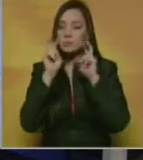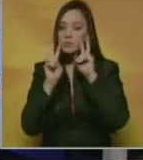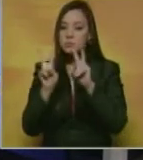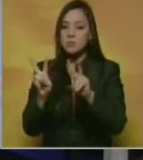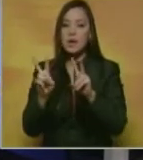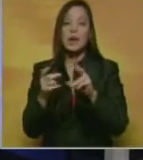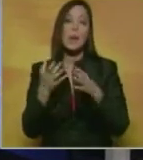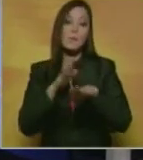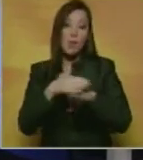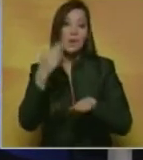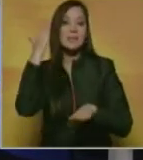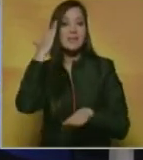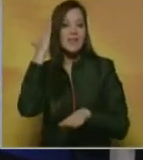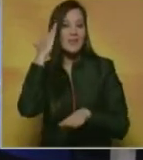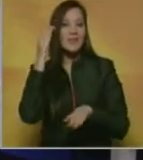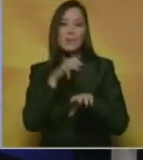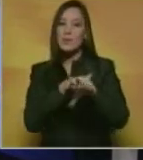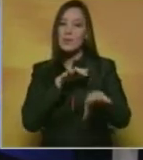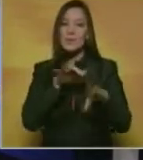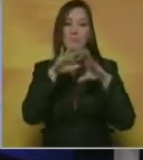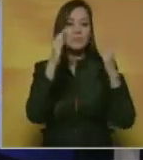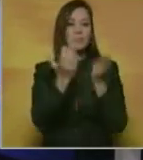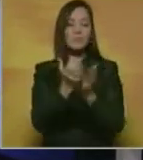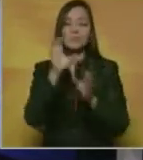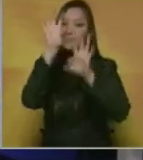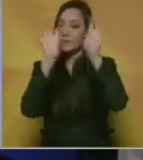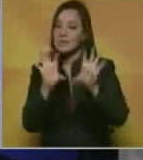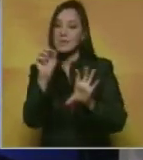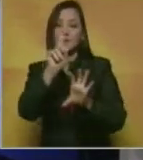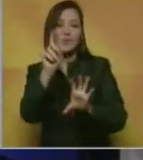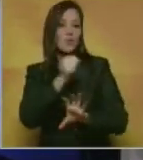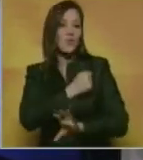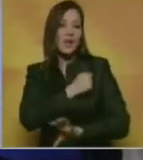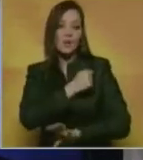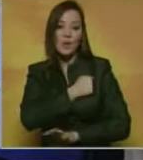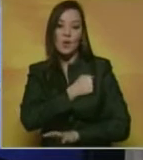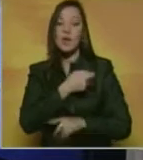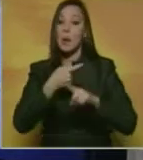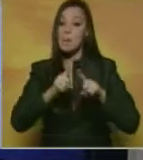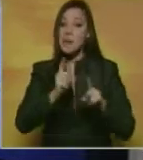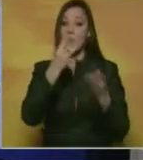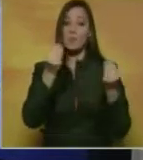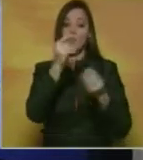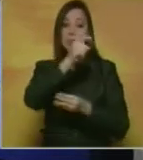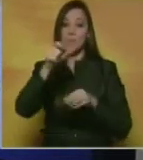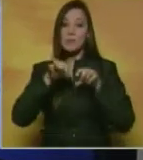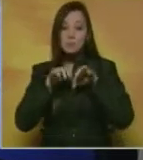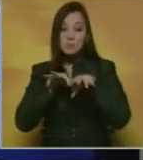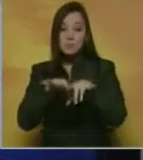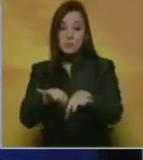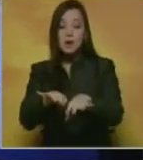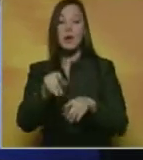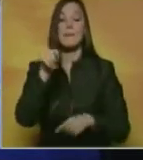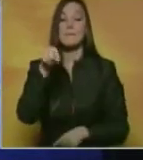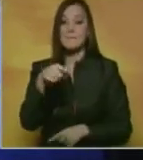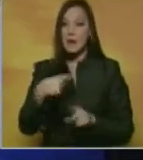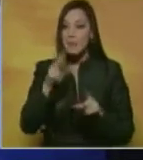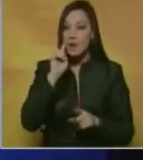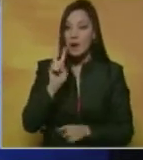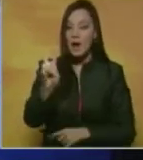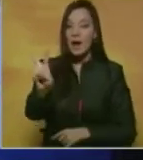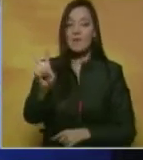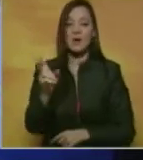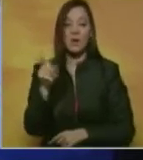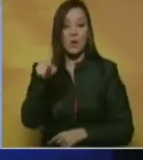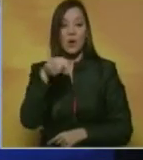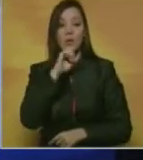no son católicos, la presencia del Papa, el reconocimiento del Vaticano como Estado, es muy histórico lo que está sucediendo hoy en Nueva York. Así es,